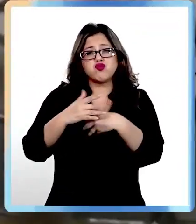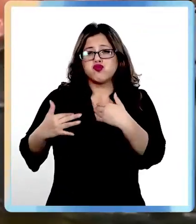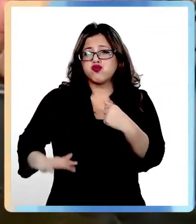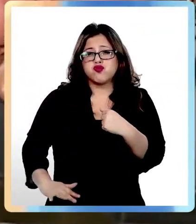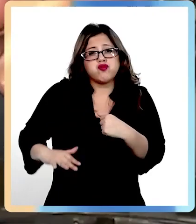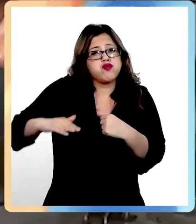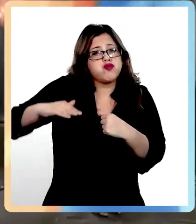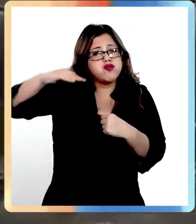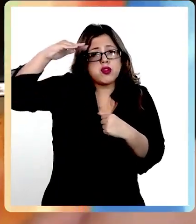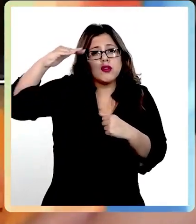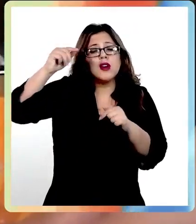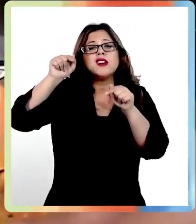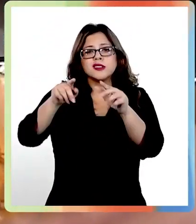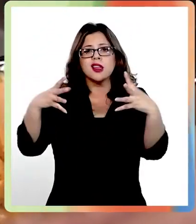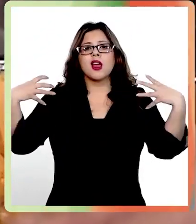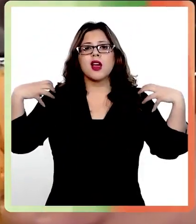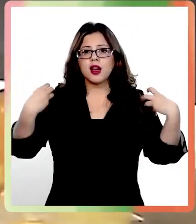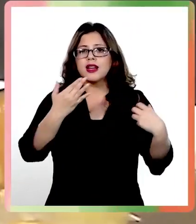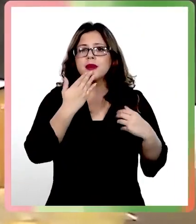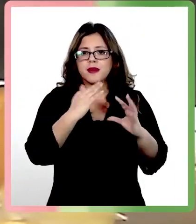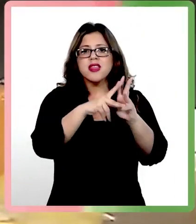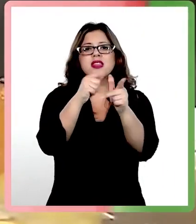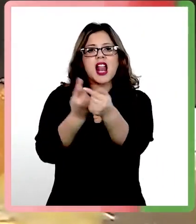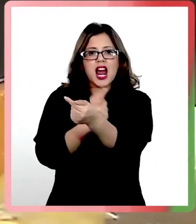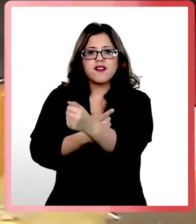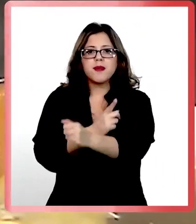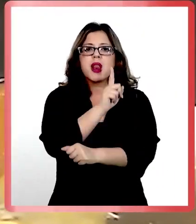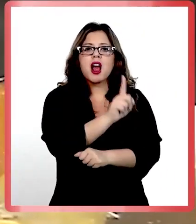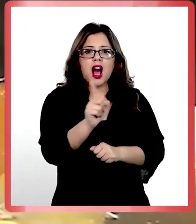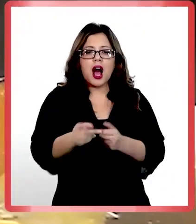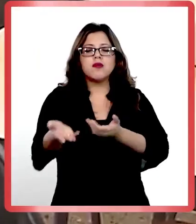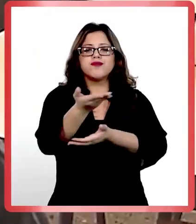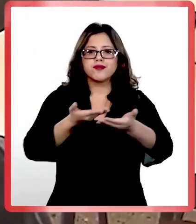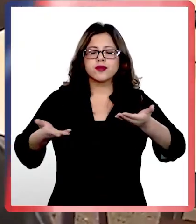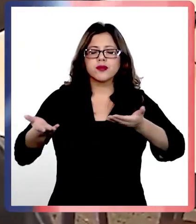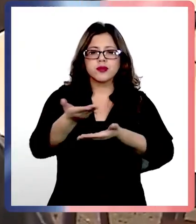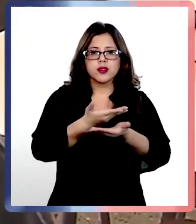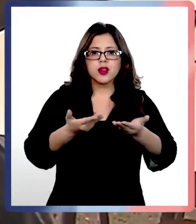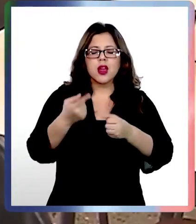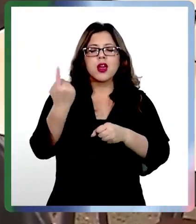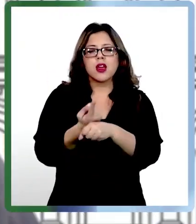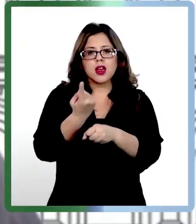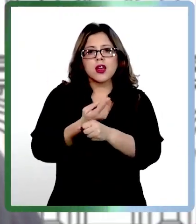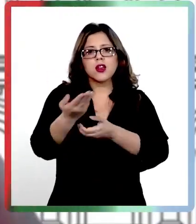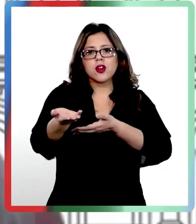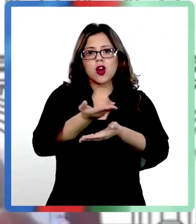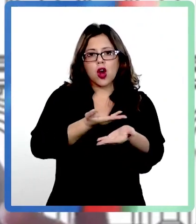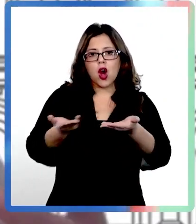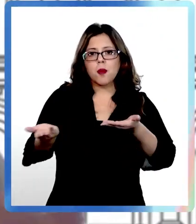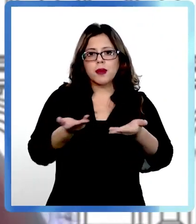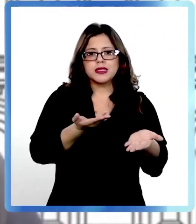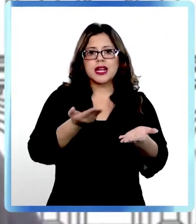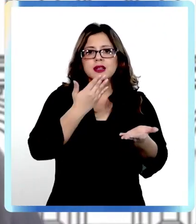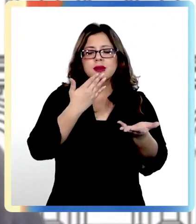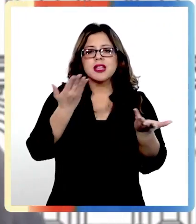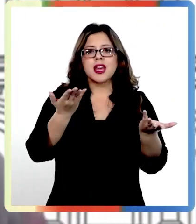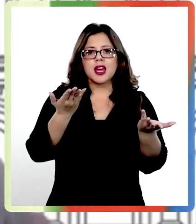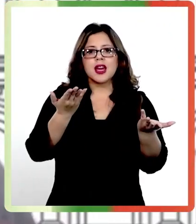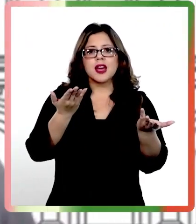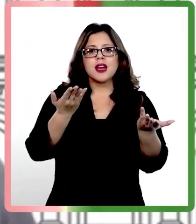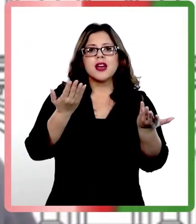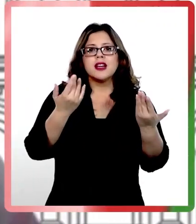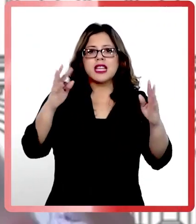años. Entonces, yo creo que también ahí viene la responsabilidad de cada familia de compartir, de conversar, de